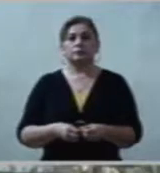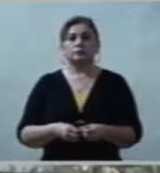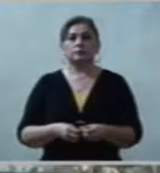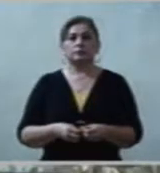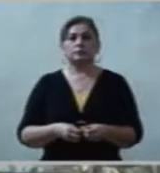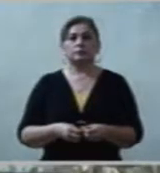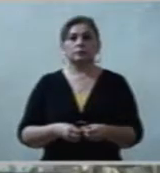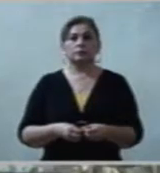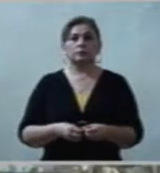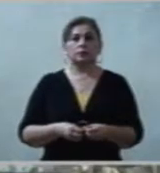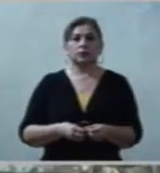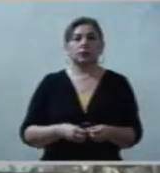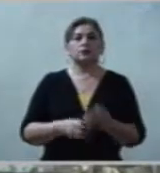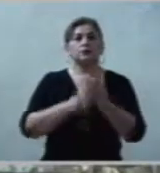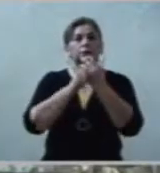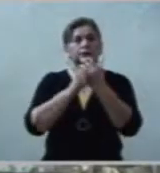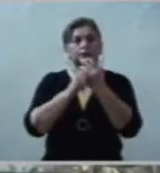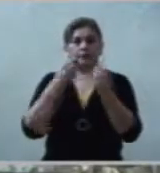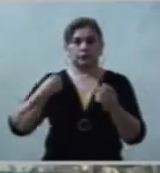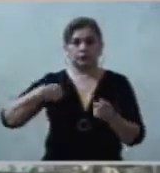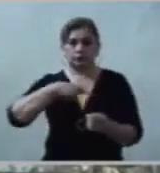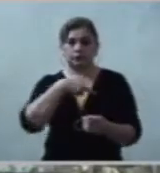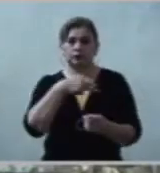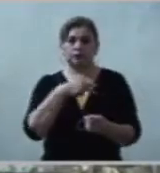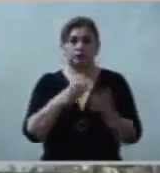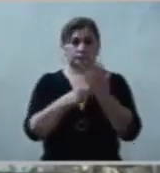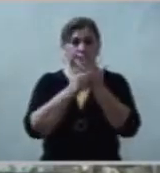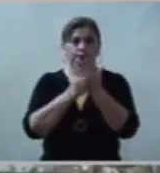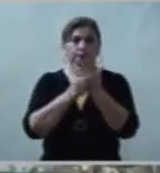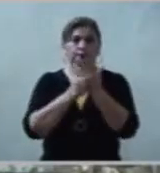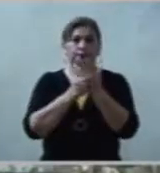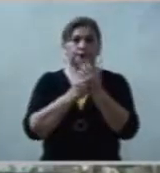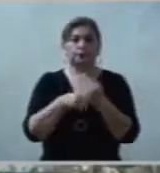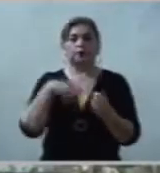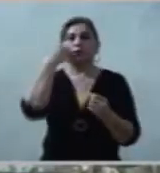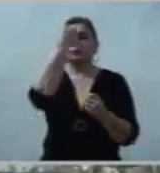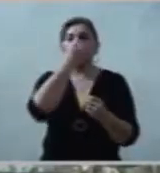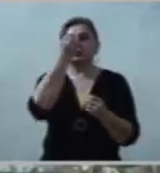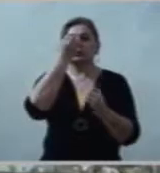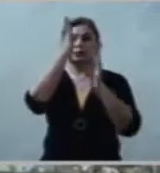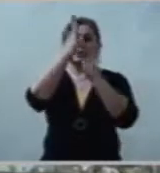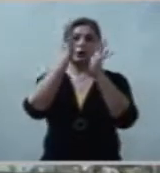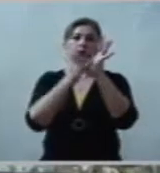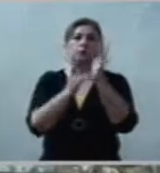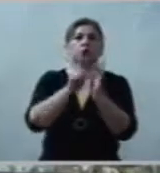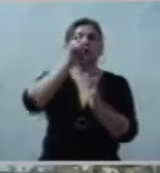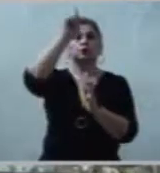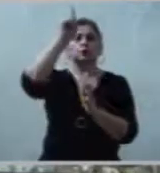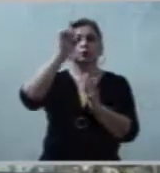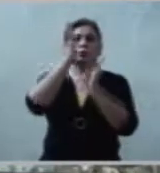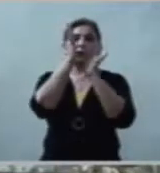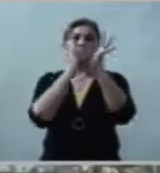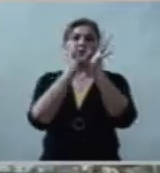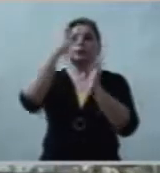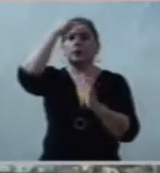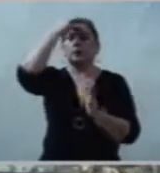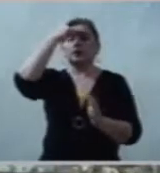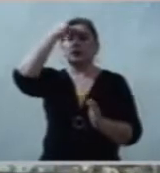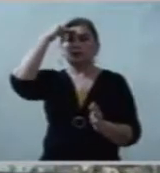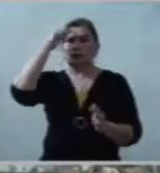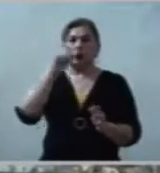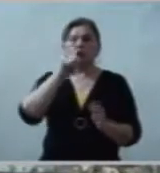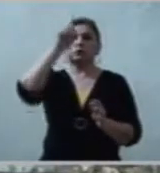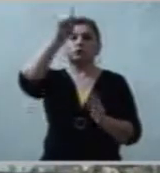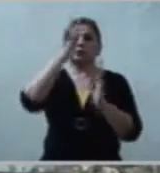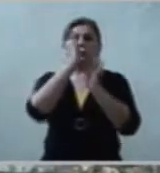Digamos siempre a Jesús, Tú eres el Mesías, Tú